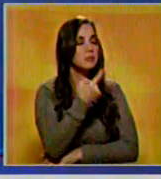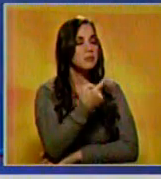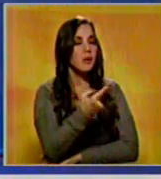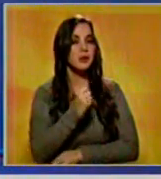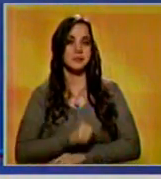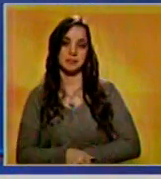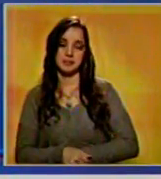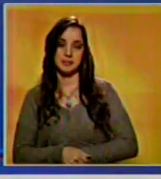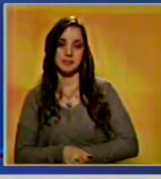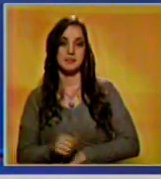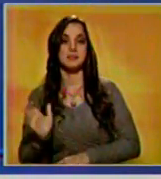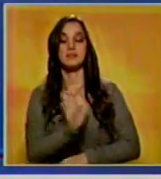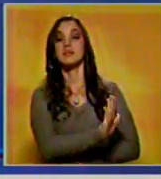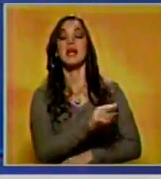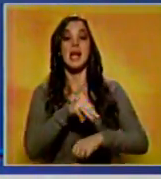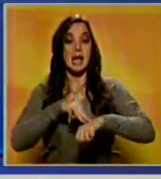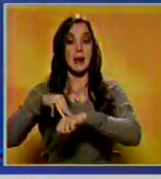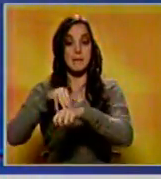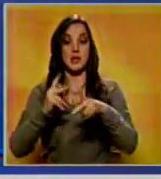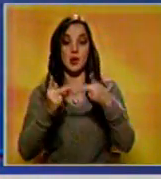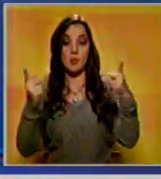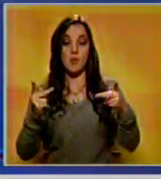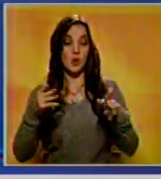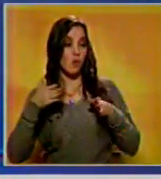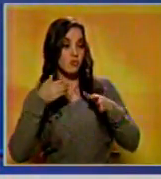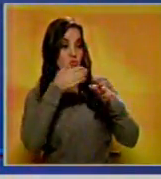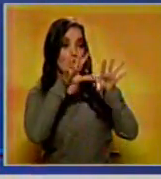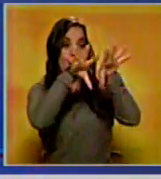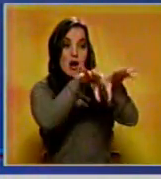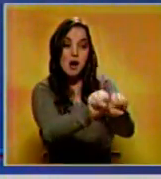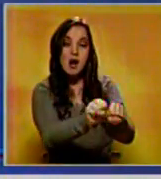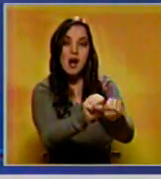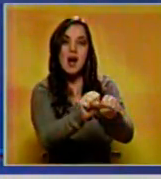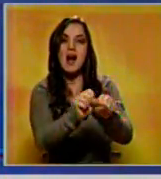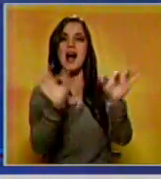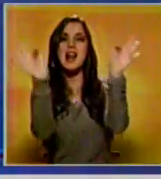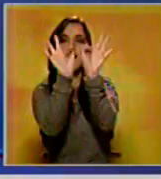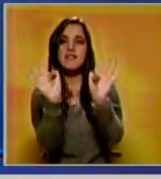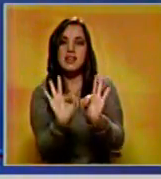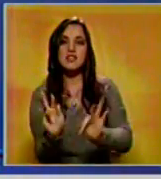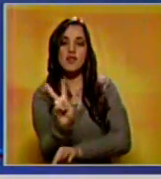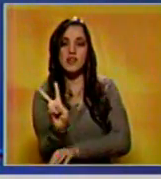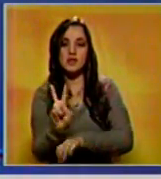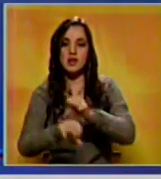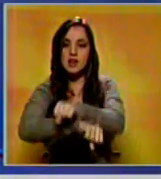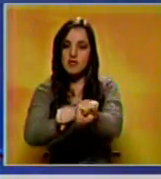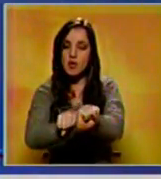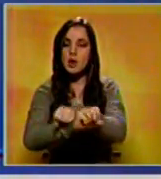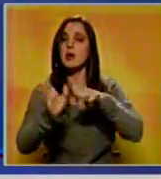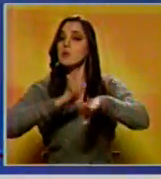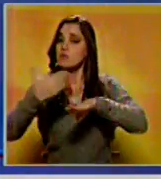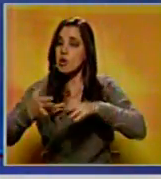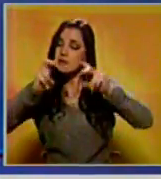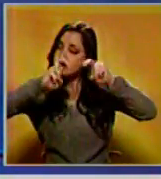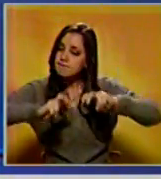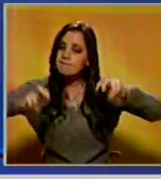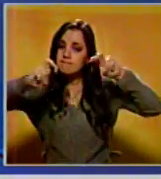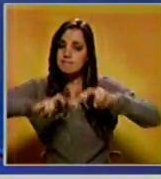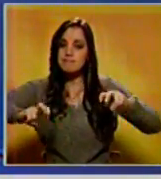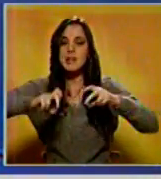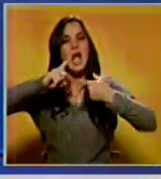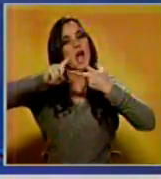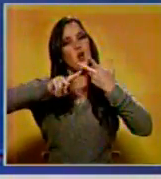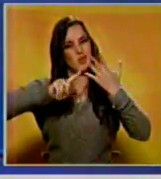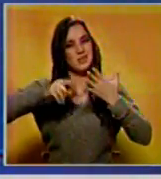Bueno y el Ministerio Público allanó la sede de la Federación Venezolana de Fútbol como parte de la investigación sobre presuntas irregularidades